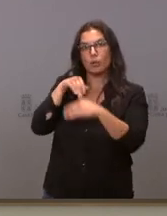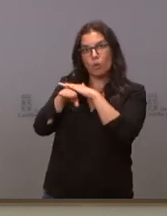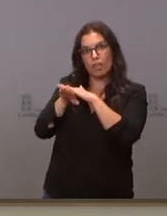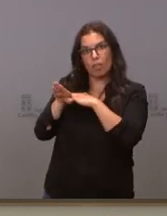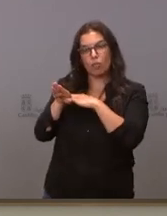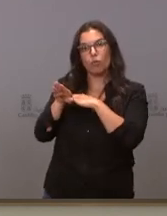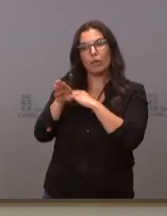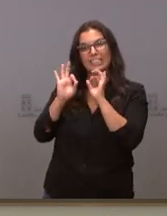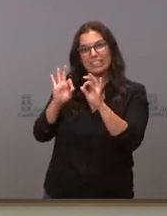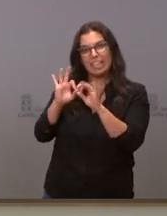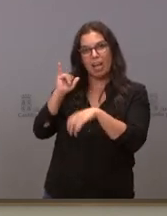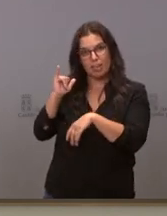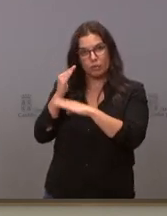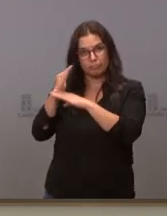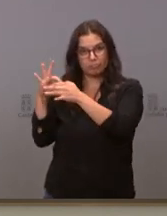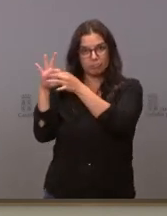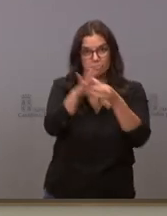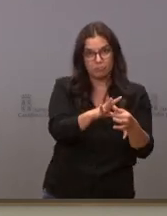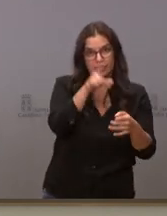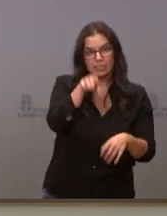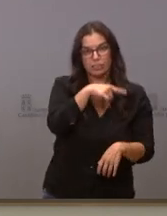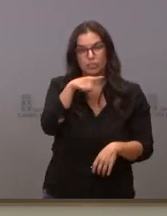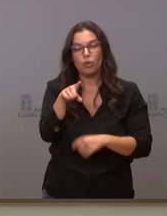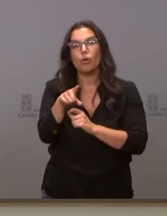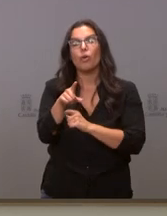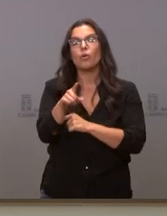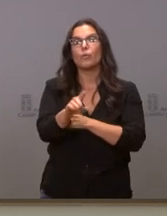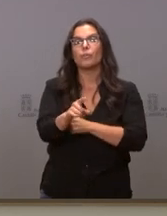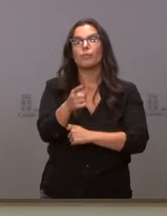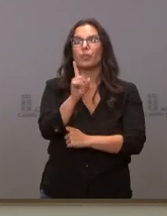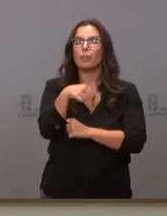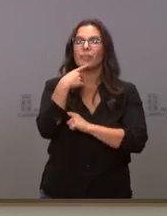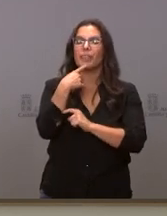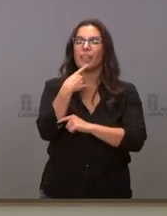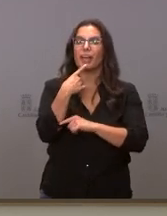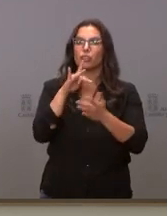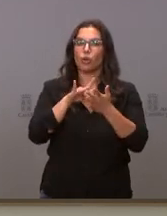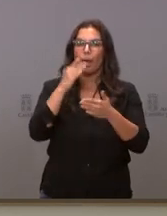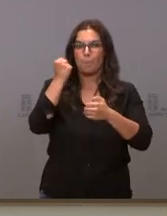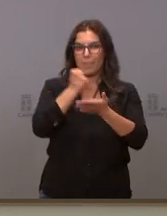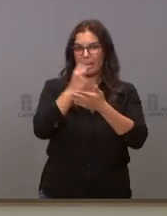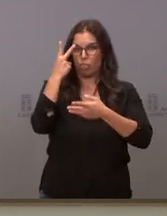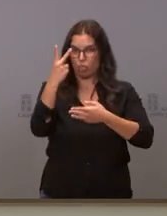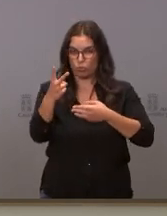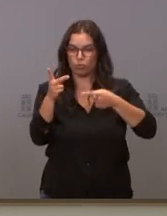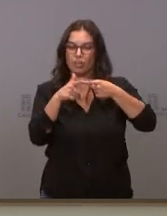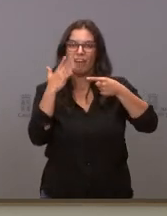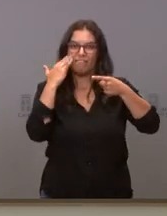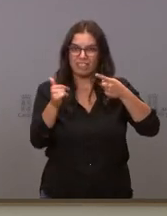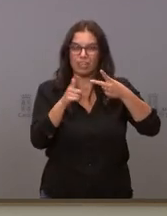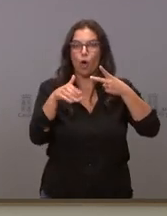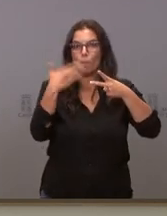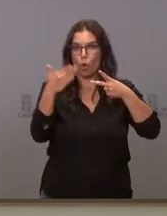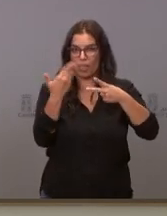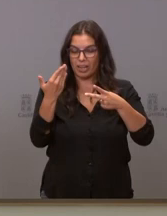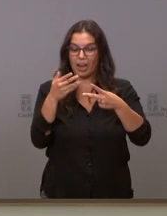concreta para ellos y si nos ha dicho que va a ser Pfizer y Moderna no sé si alguna de esas personas ha